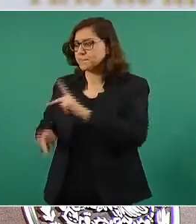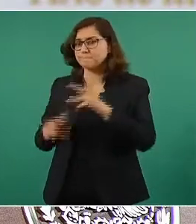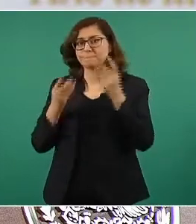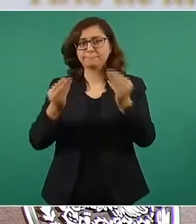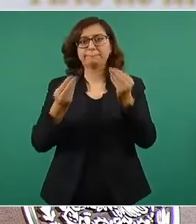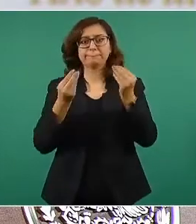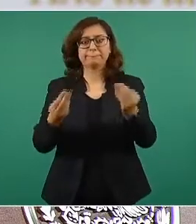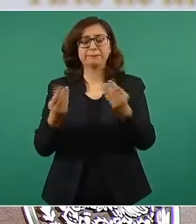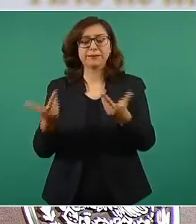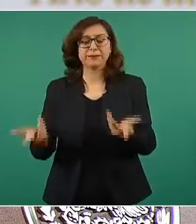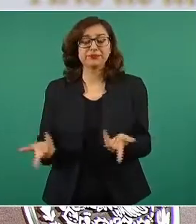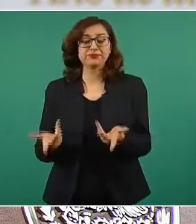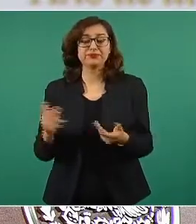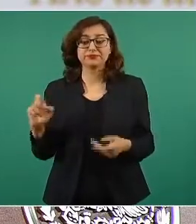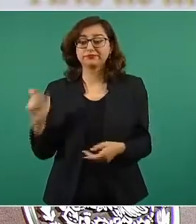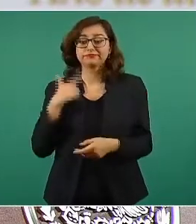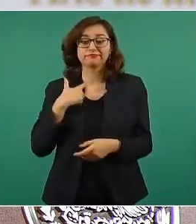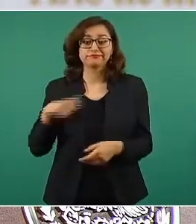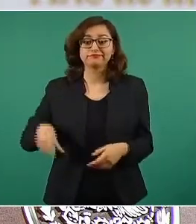reunión pronto.